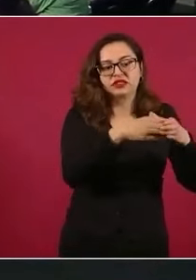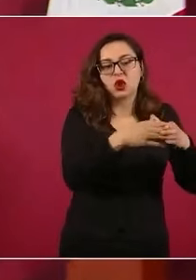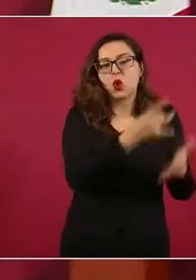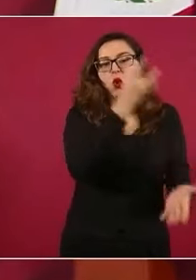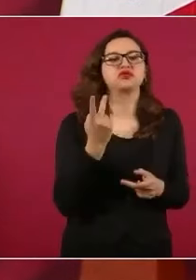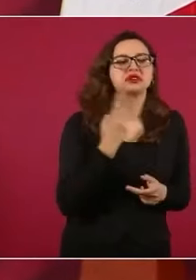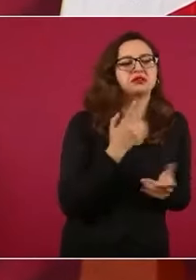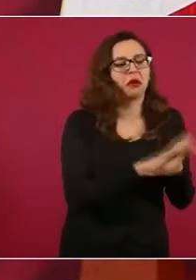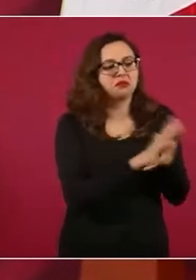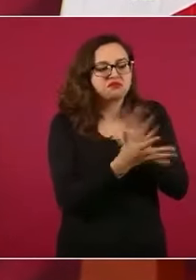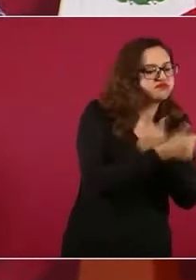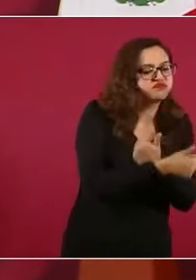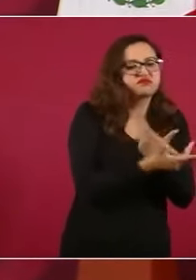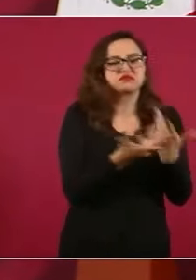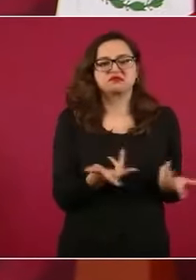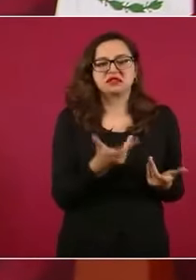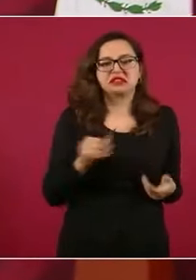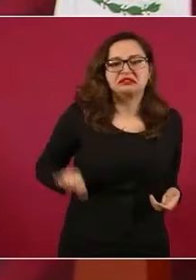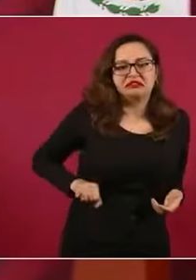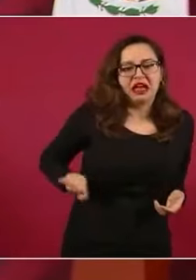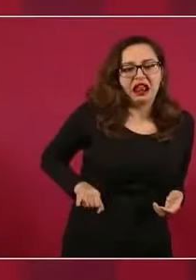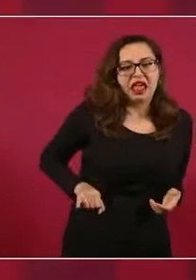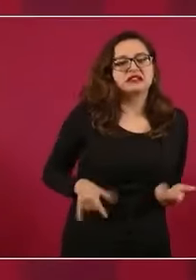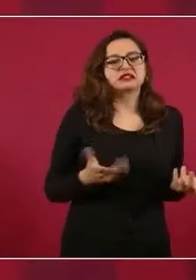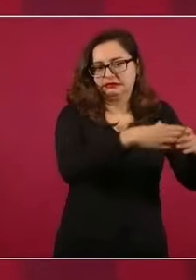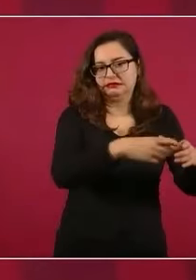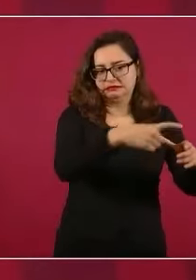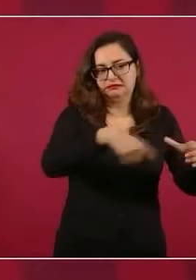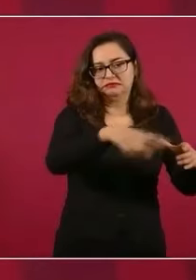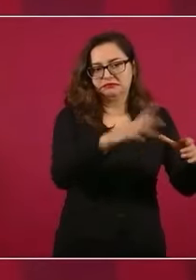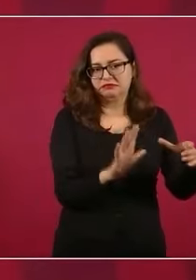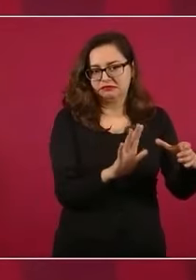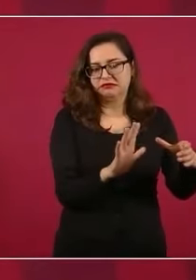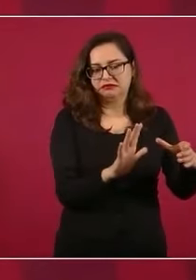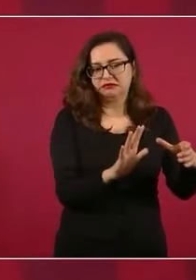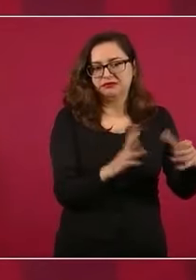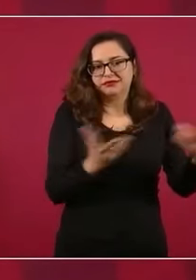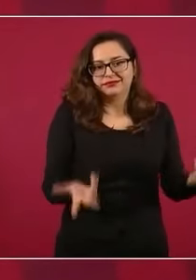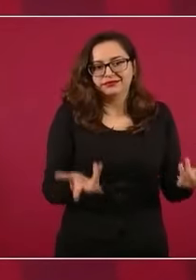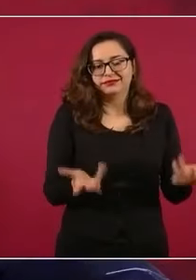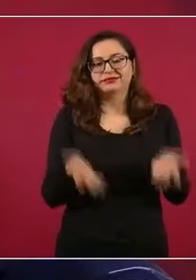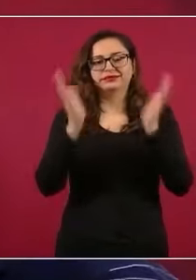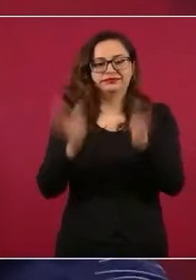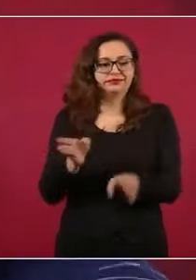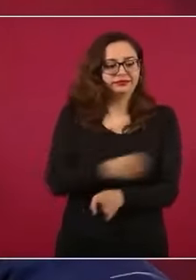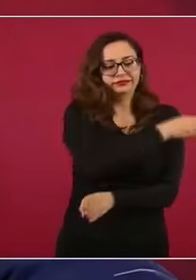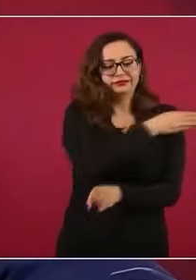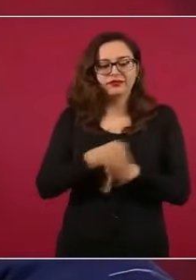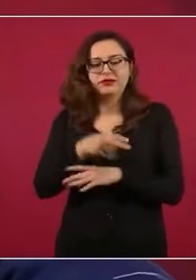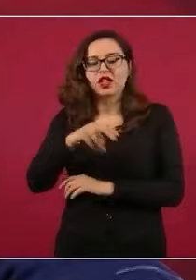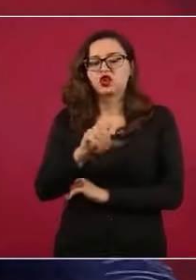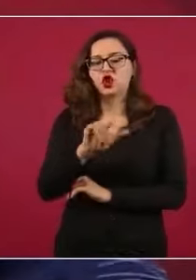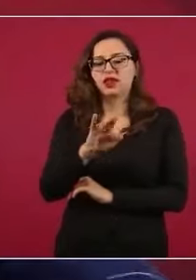intereses creados, representantes de los que se han dedicado a saquear a México. Hemos visto cómo en el periodo neoliberal todas las